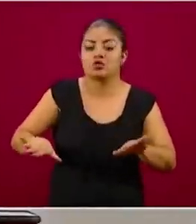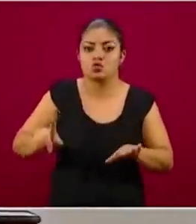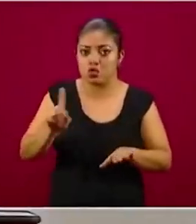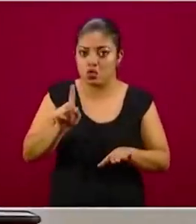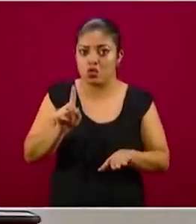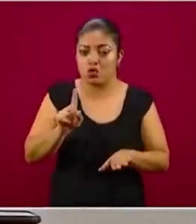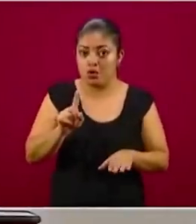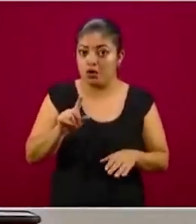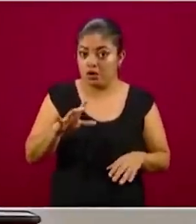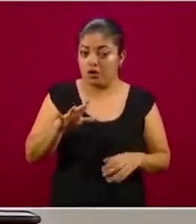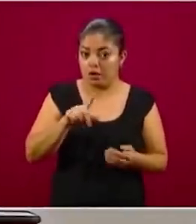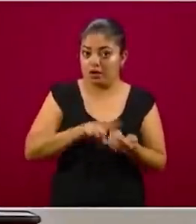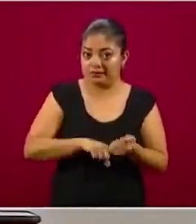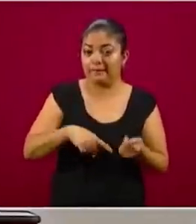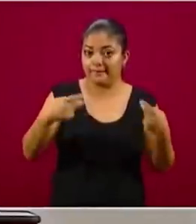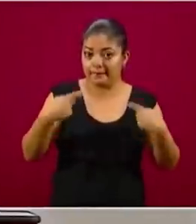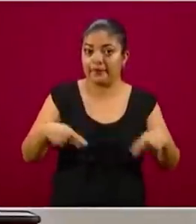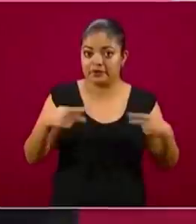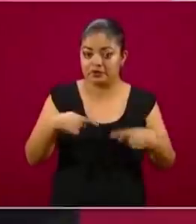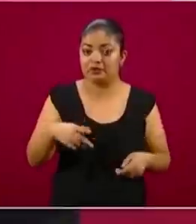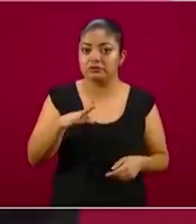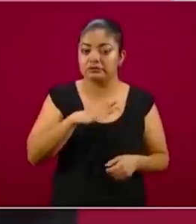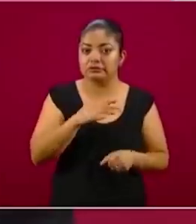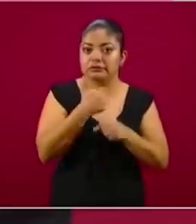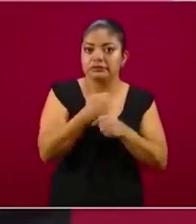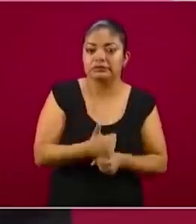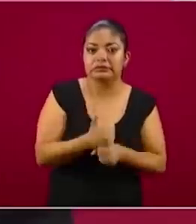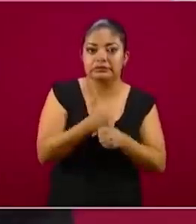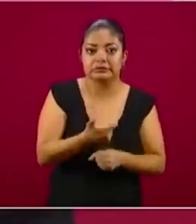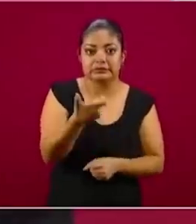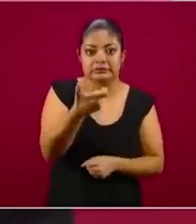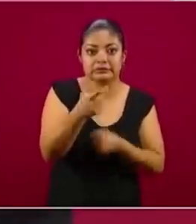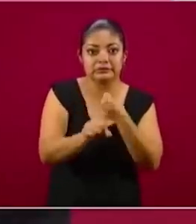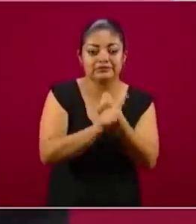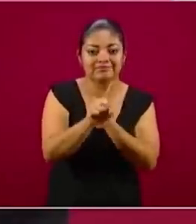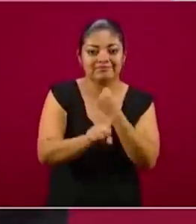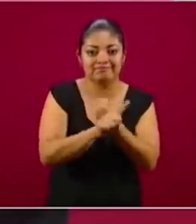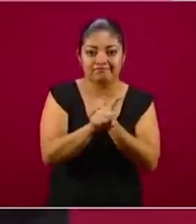las personas que están sufriendo una adversidad económica